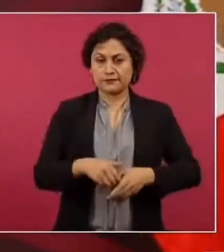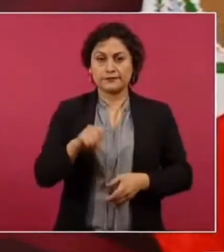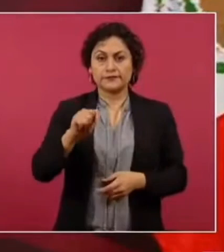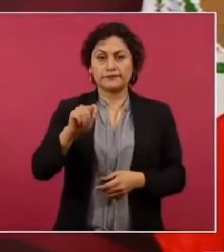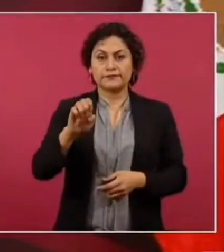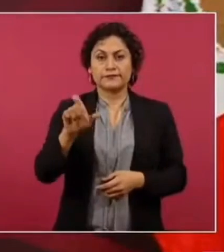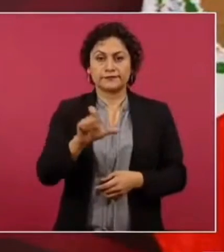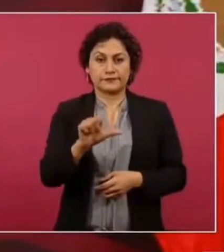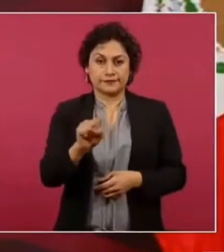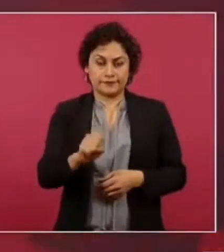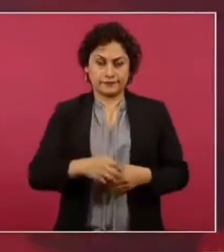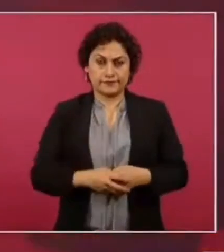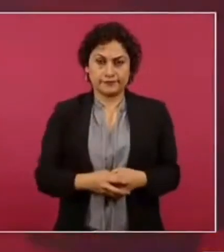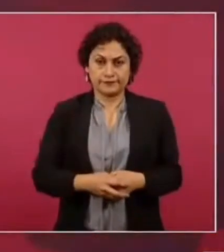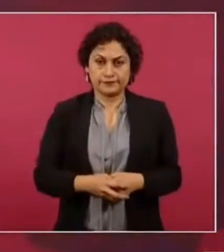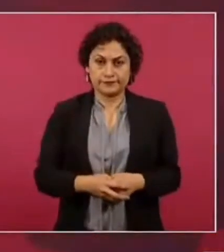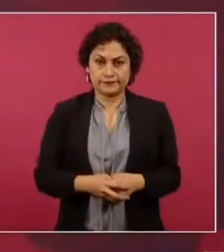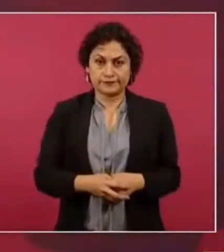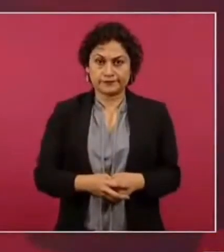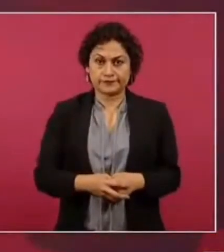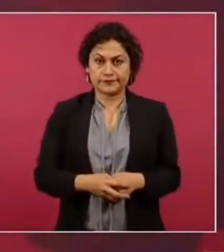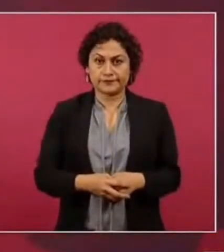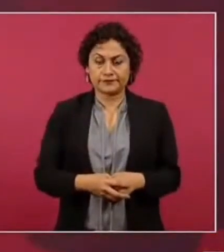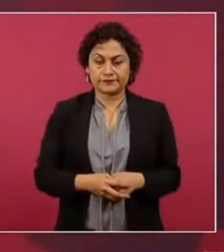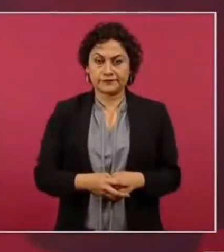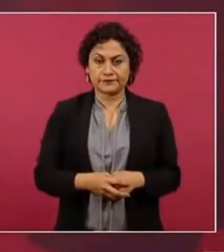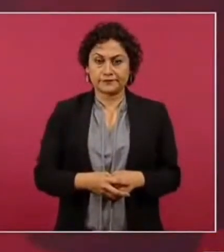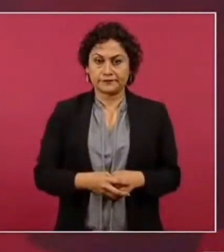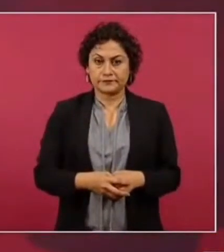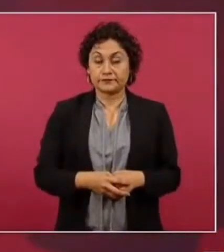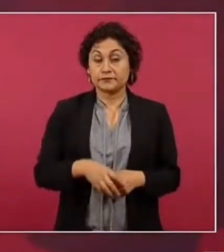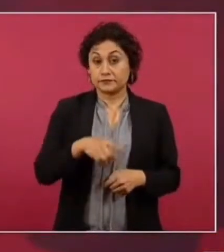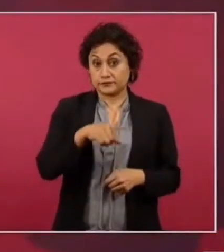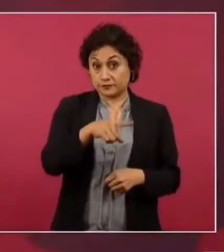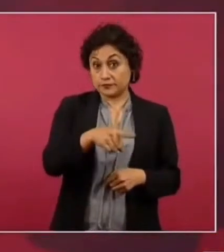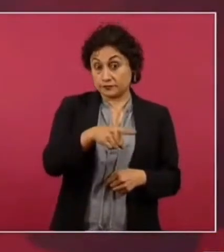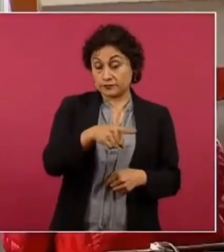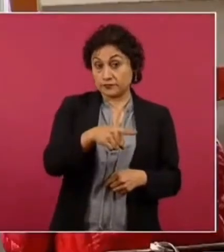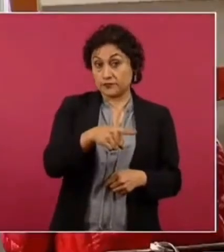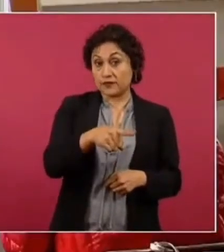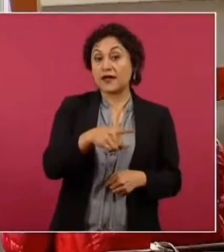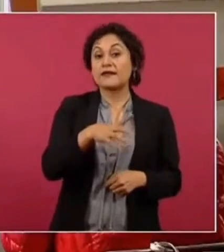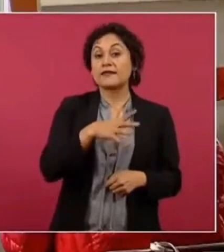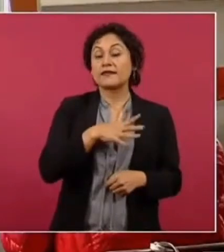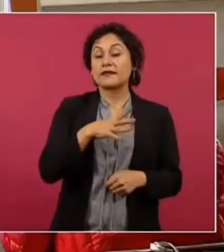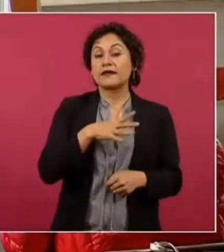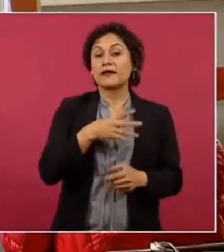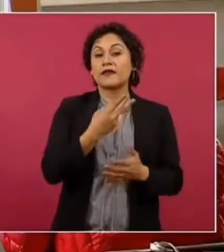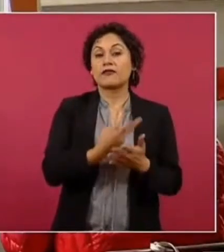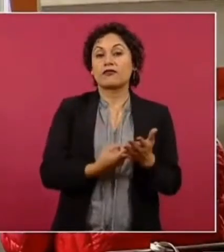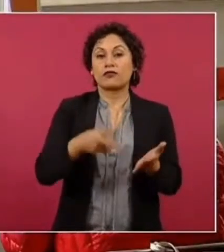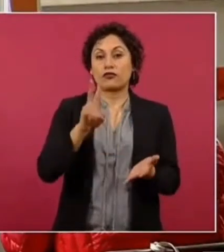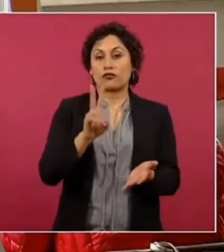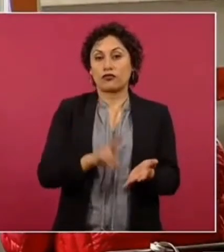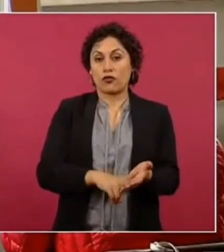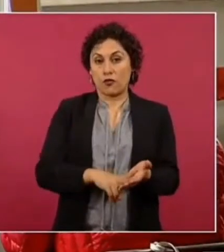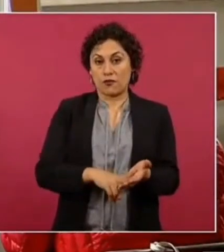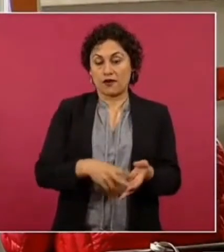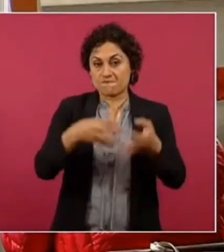tiene doble nacionalidad entonces este periódico pues